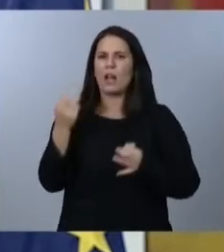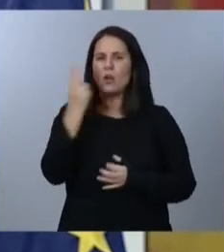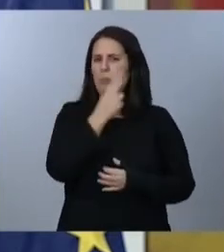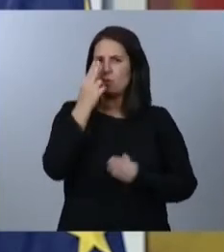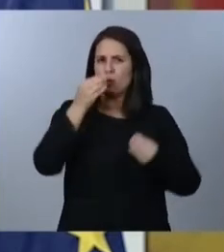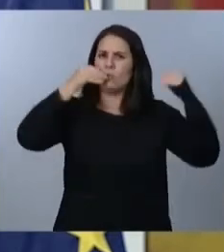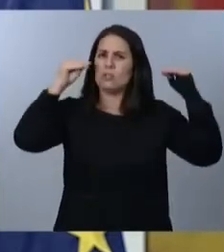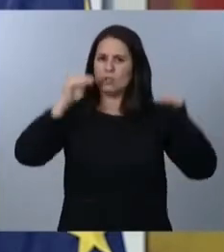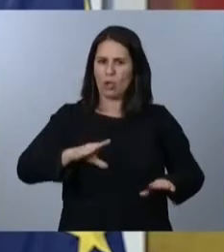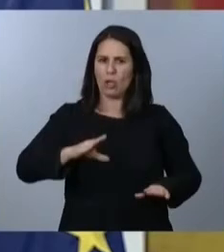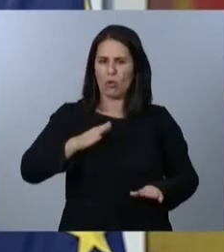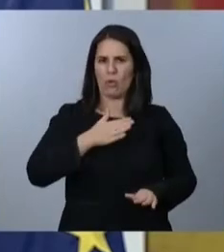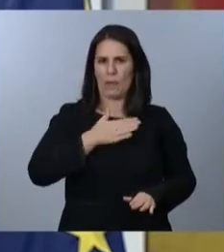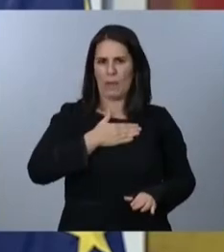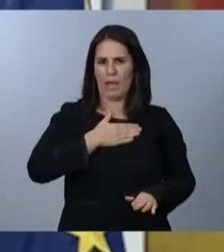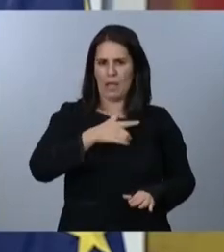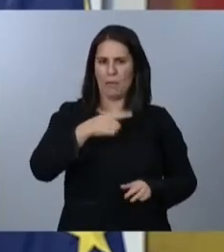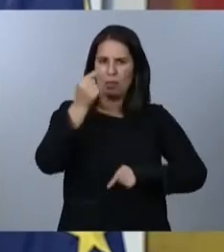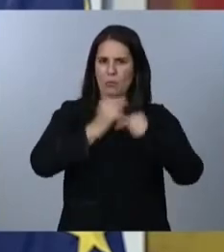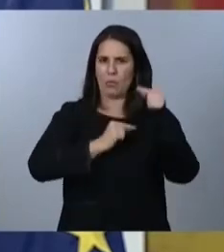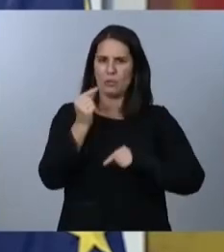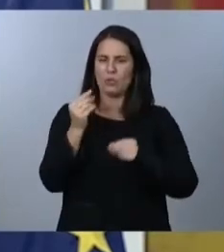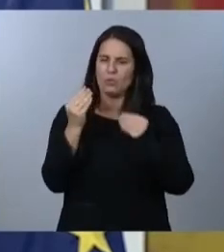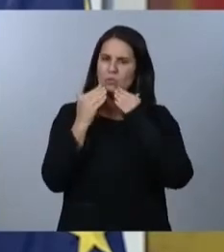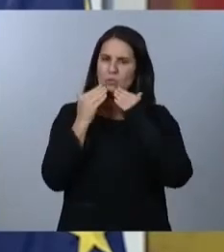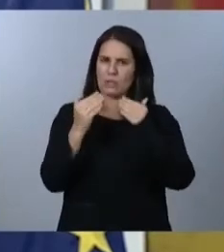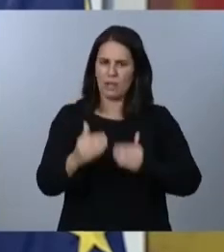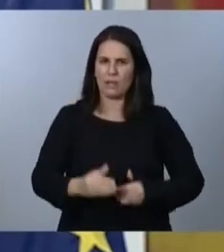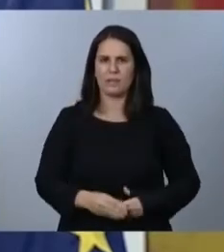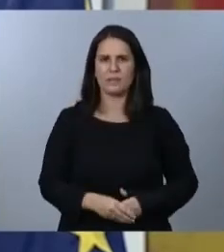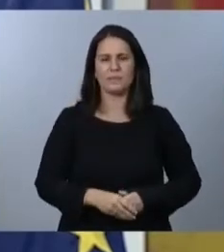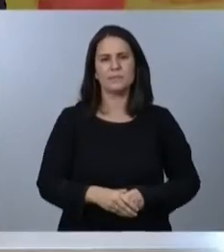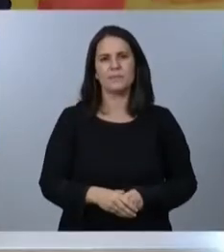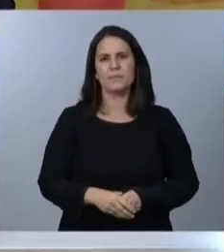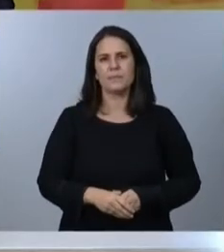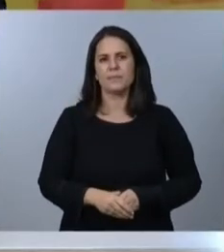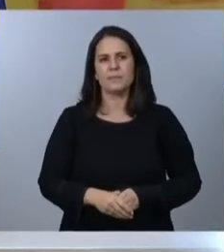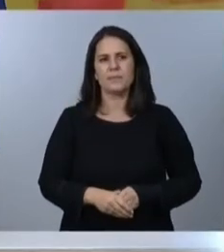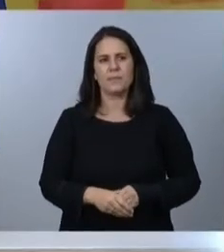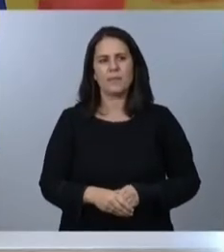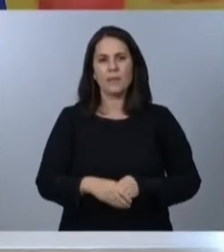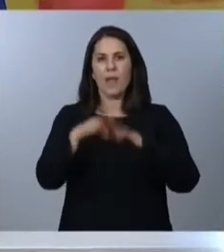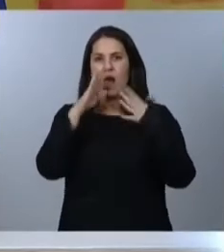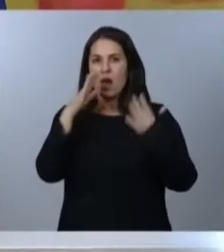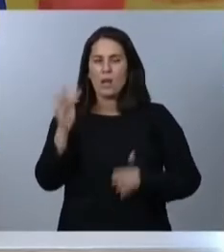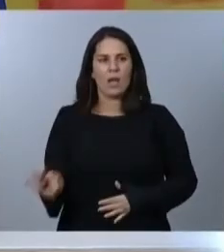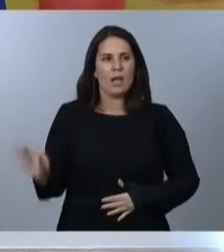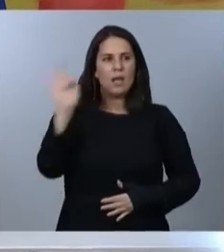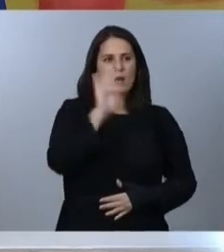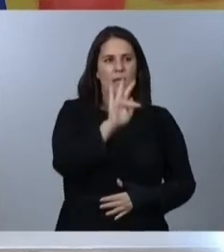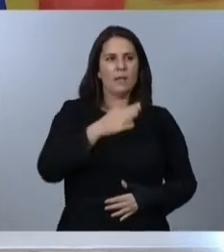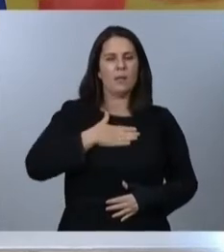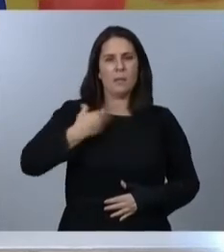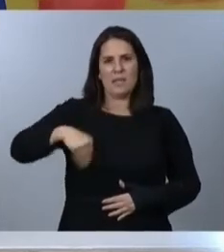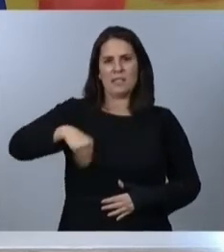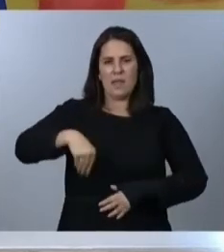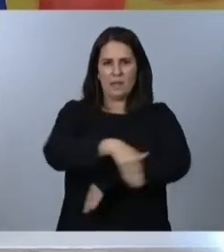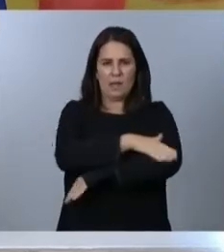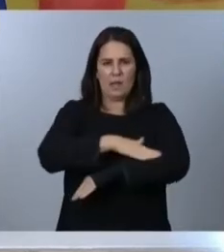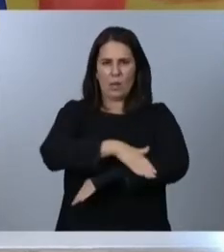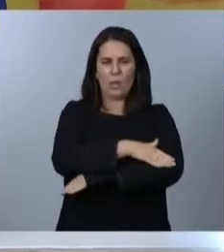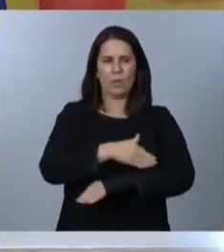representan estos presupuestos. Muchísimas gracias. A continuación intervendrá el presidente de Gobierno.